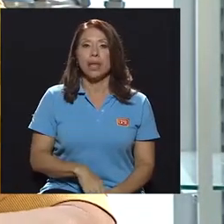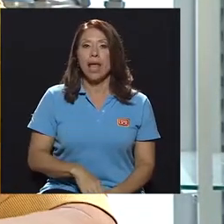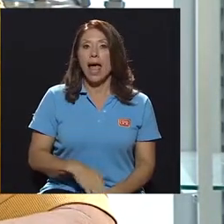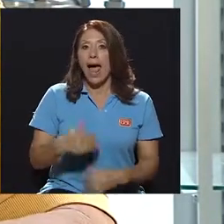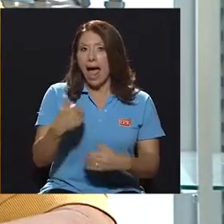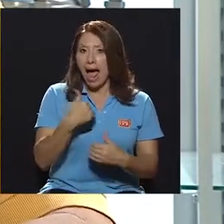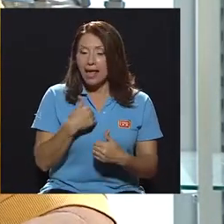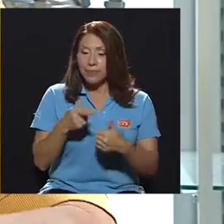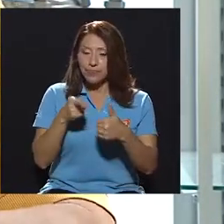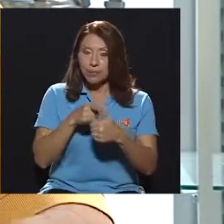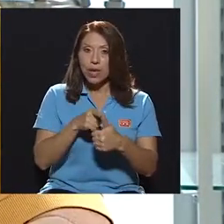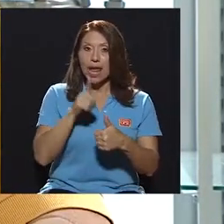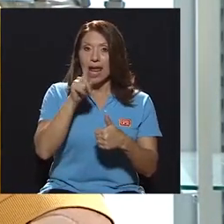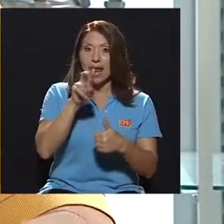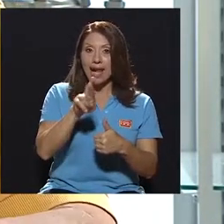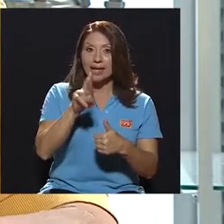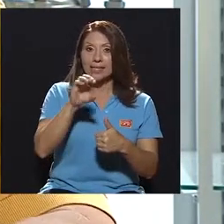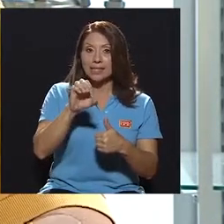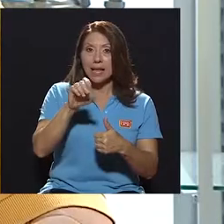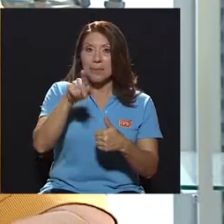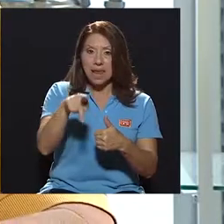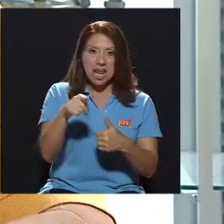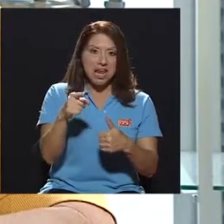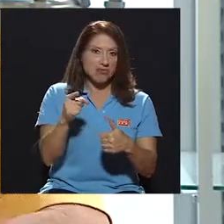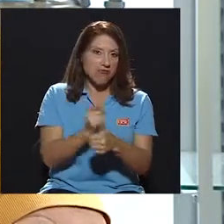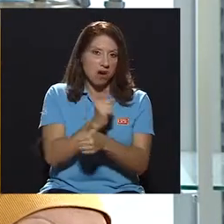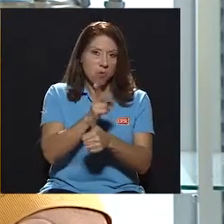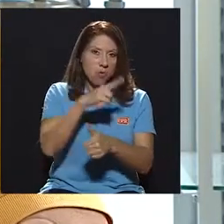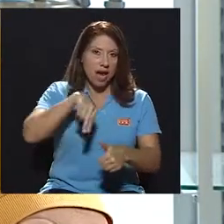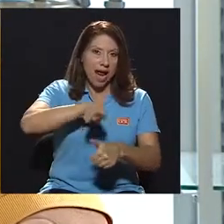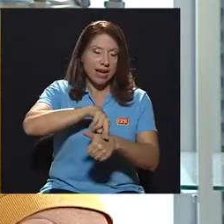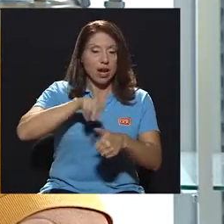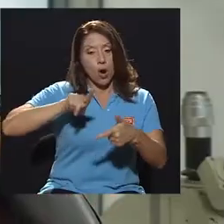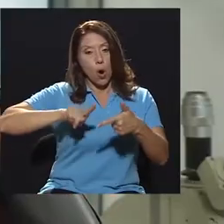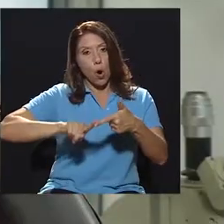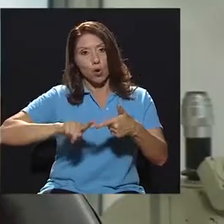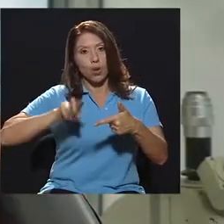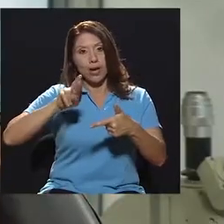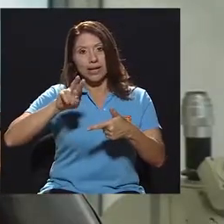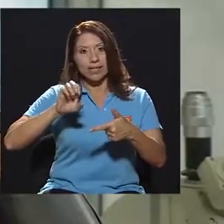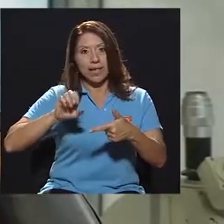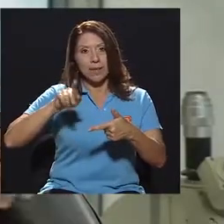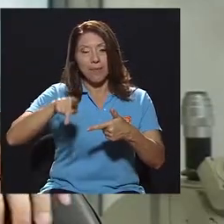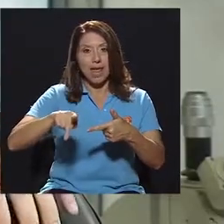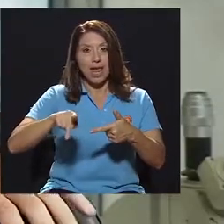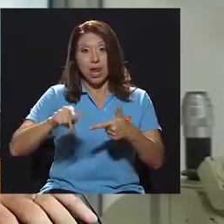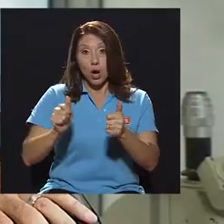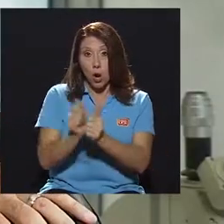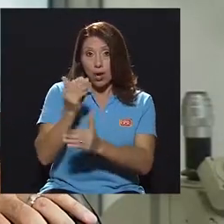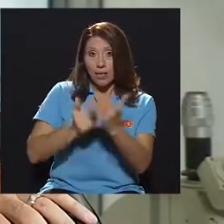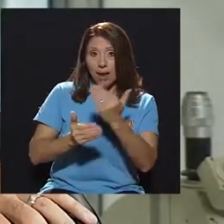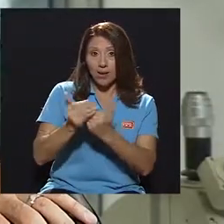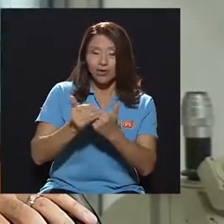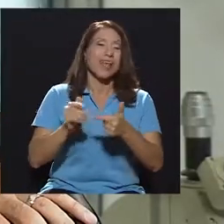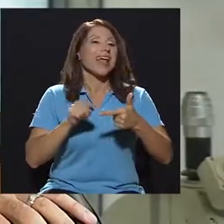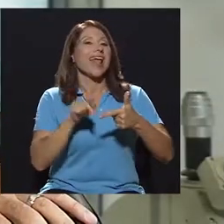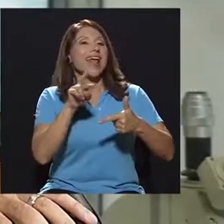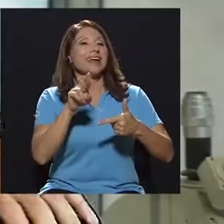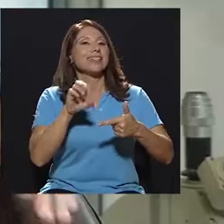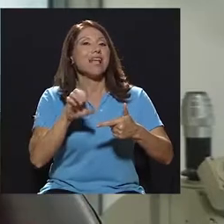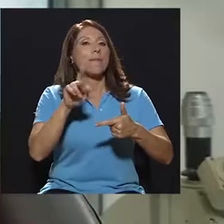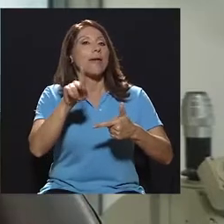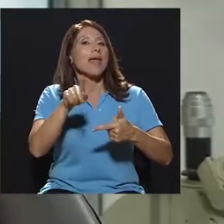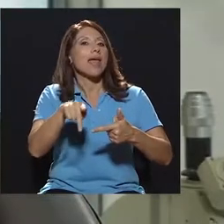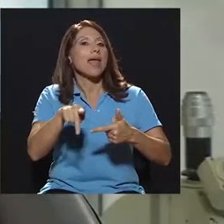un RCP regular y un RCP que se llama con las manos. Solo manos. Ah, un RCP solo manos, ¿cuál es la diferencia?